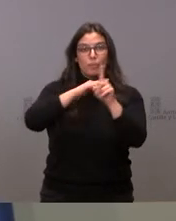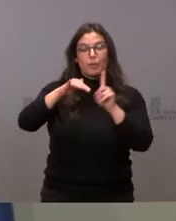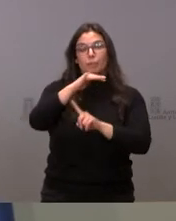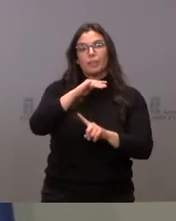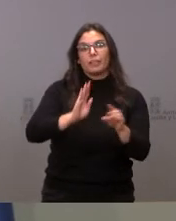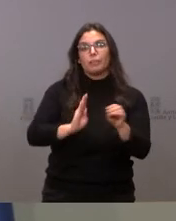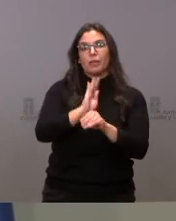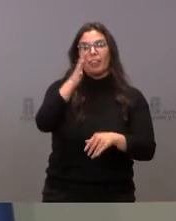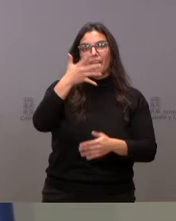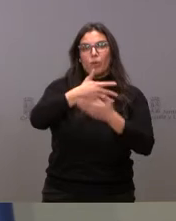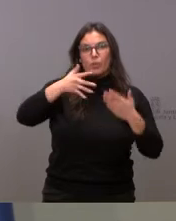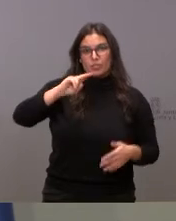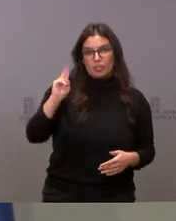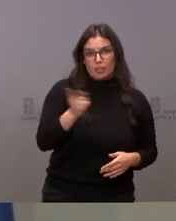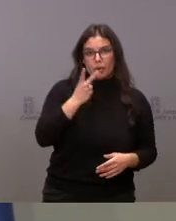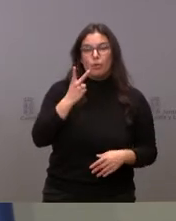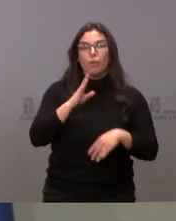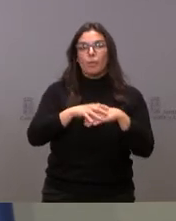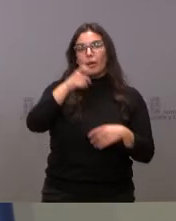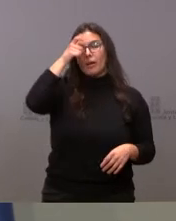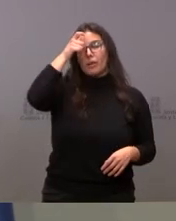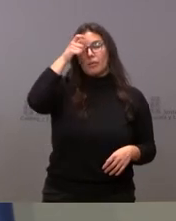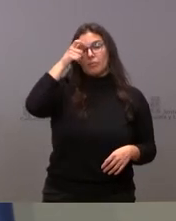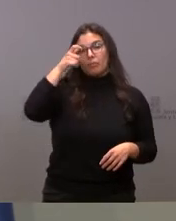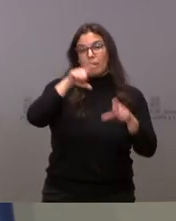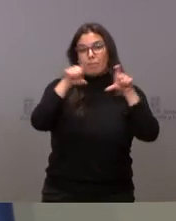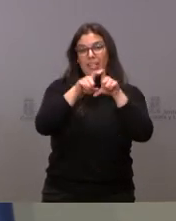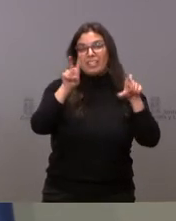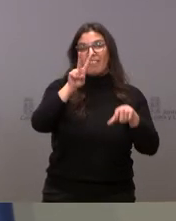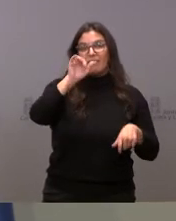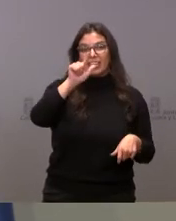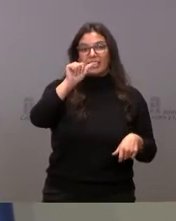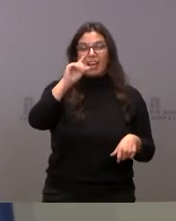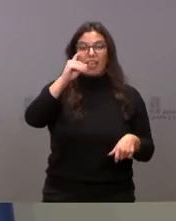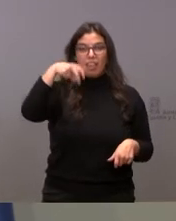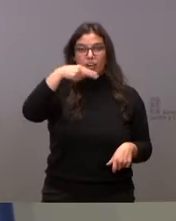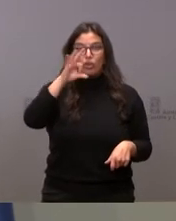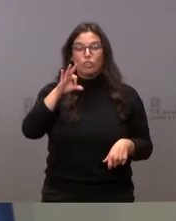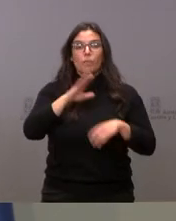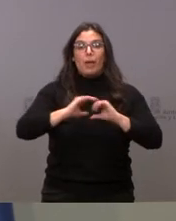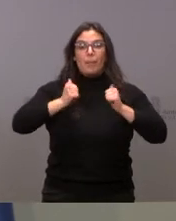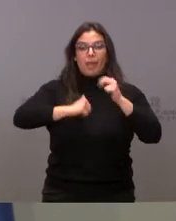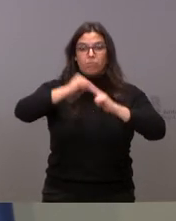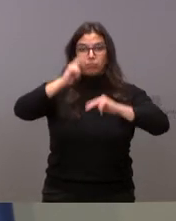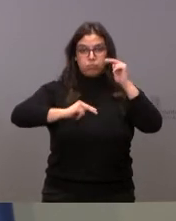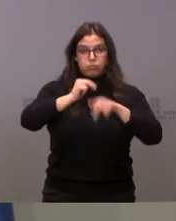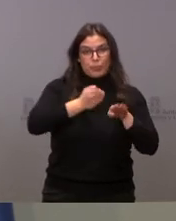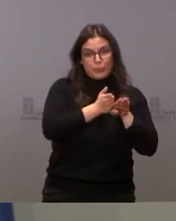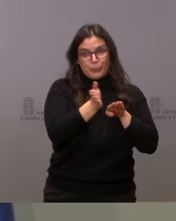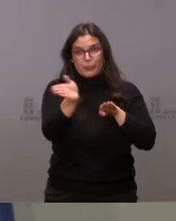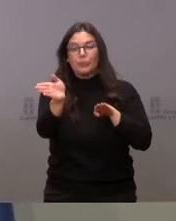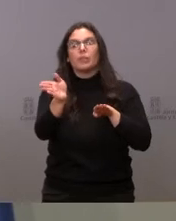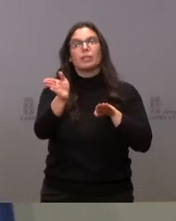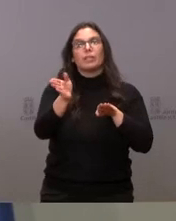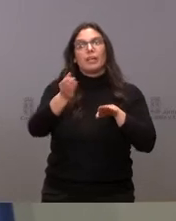5 millones de euros a Villadangos Intermodal, sociedad limitada, para iniciar la fase 1 del ramal de acceso a la red